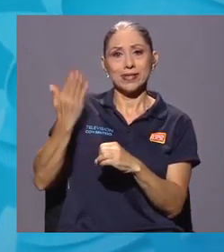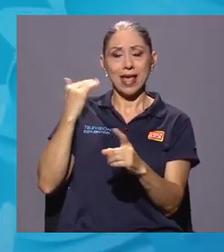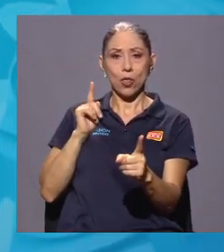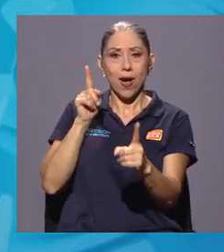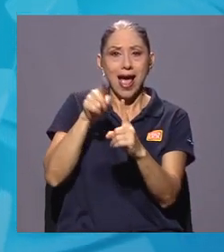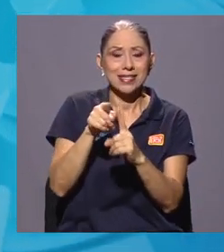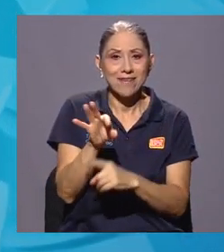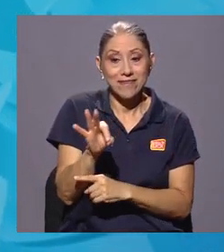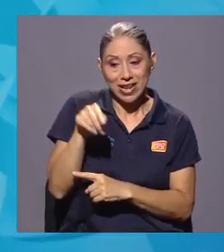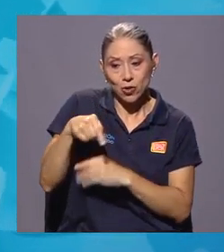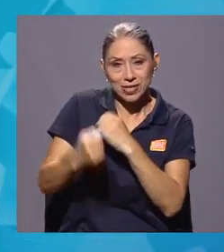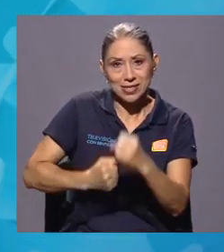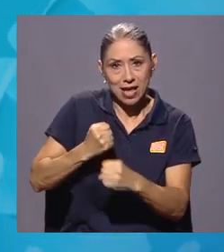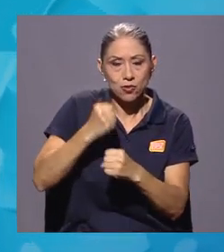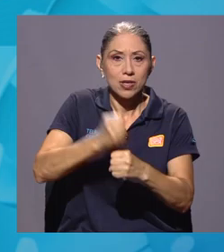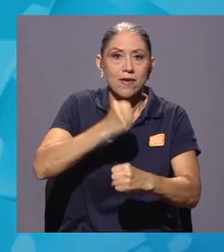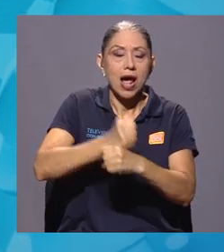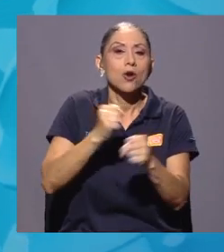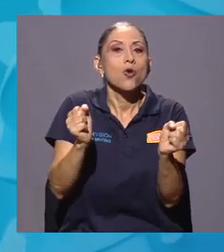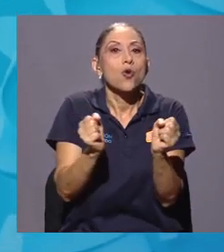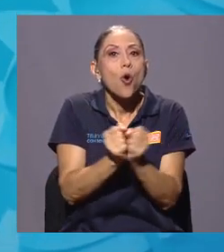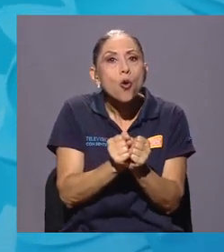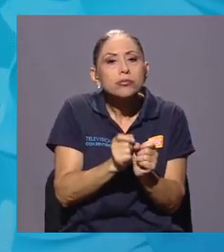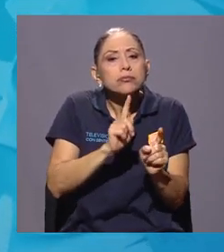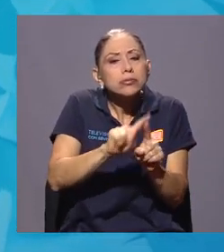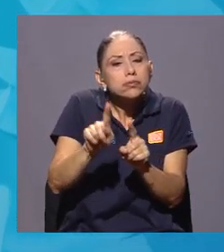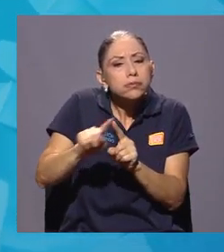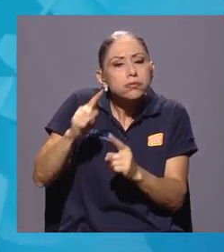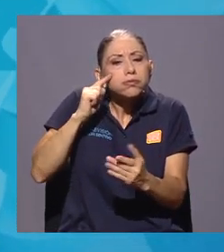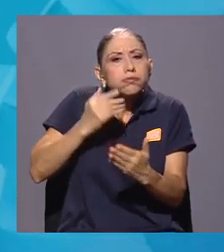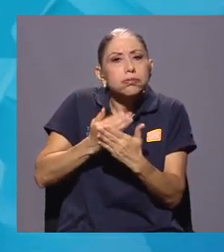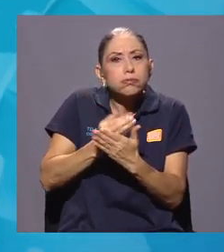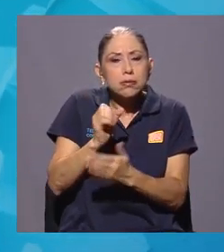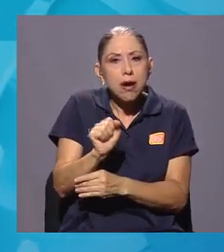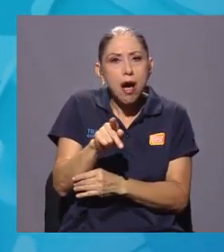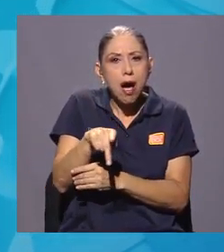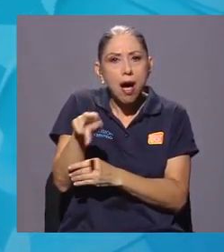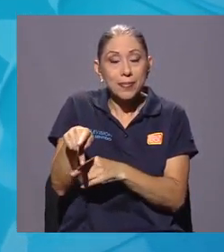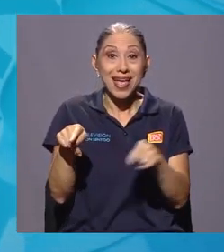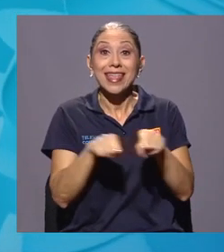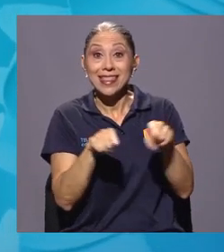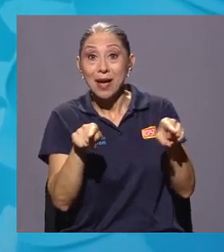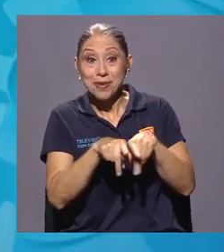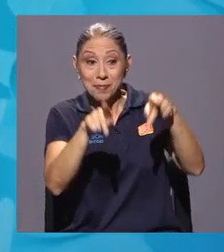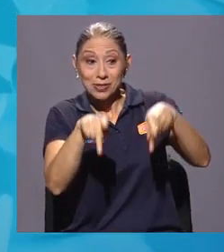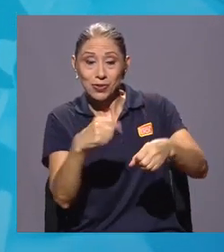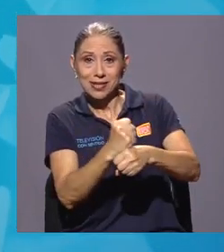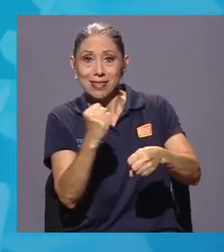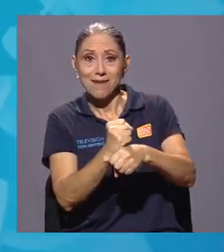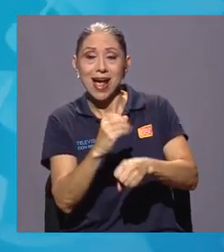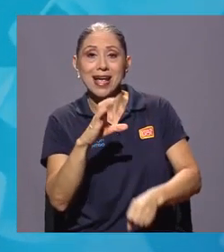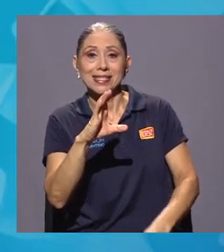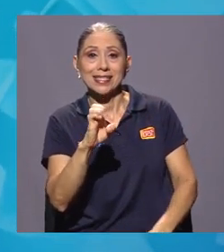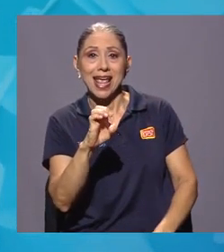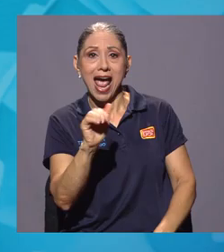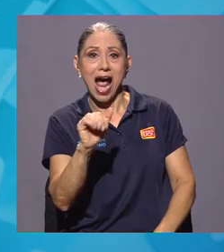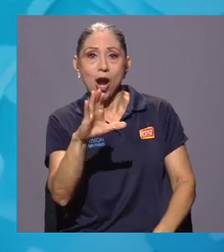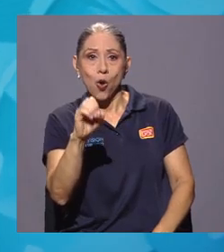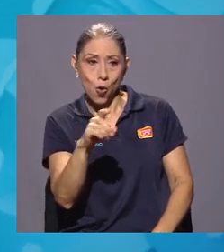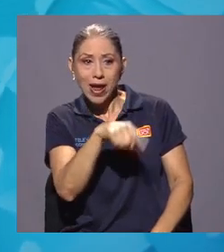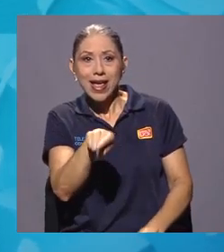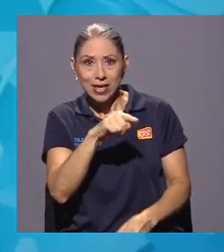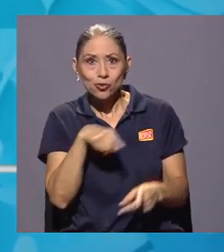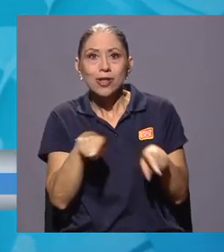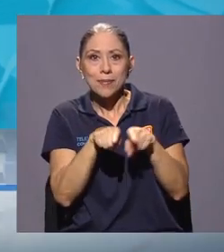de 2021 en el desarrollo de las versiones de la aplicación, la cual también contó con la retroalimentación de personal del SEACO. En